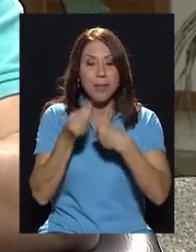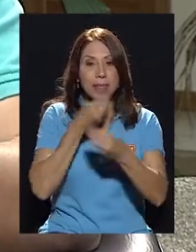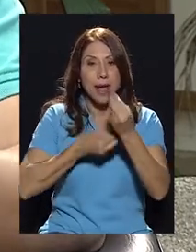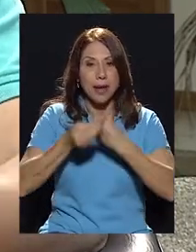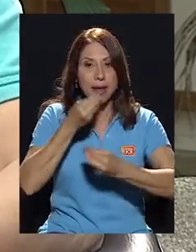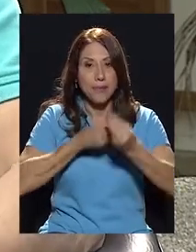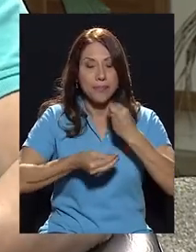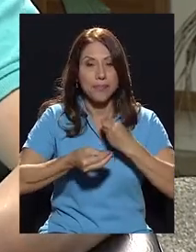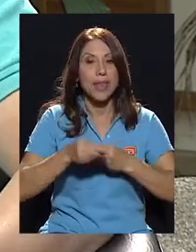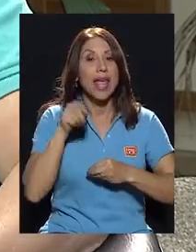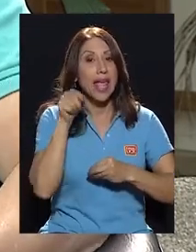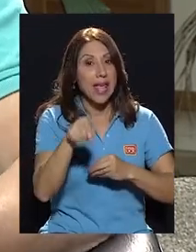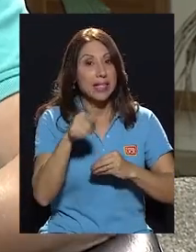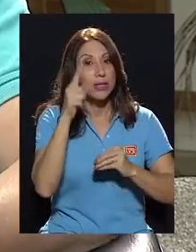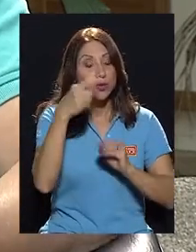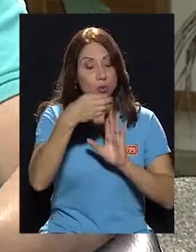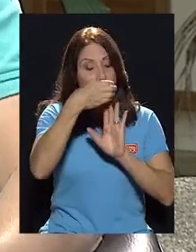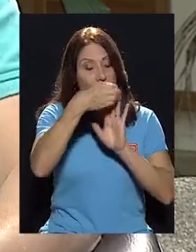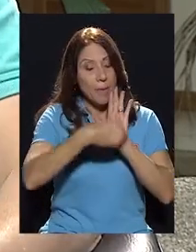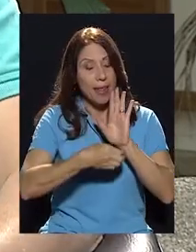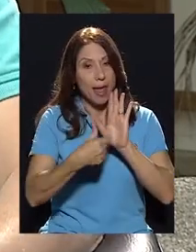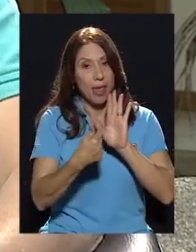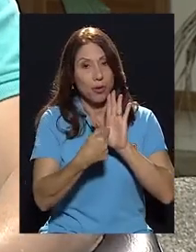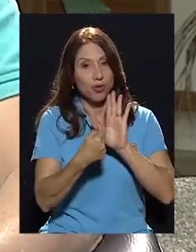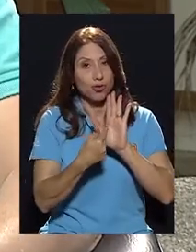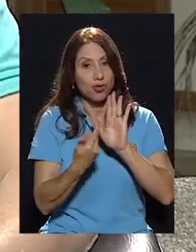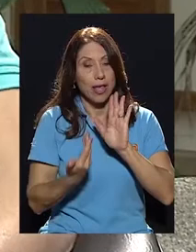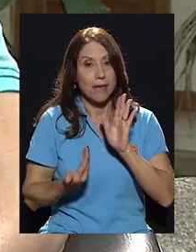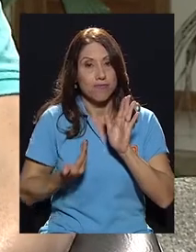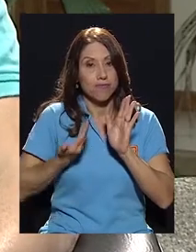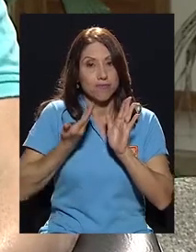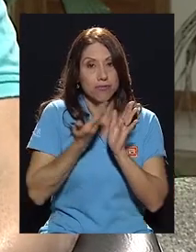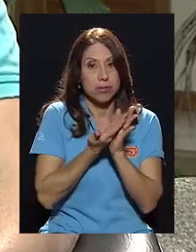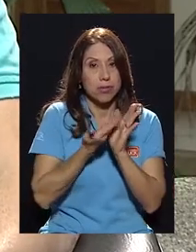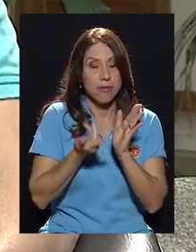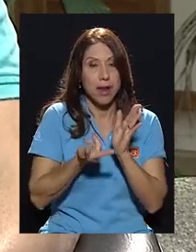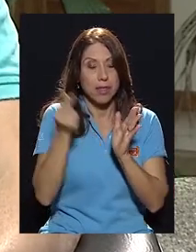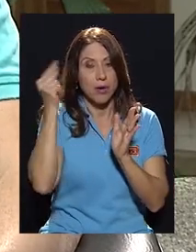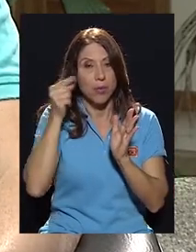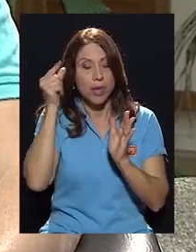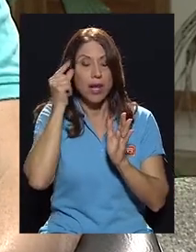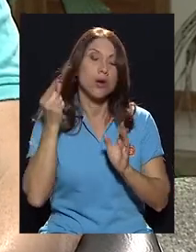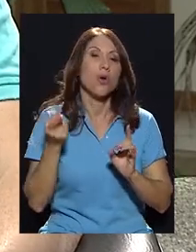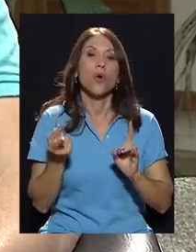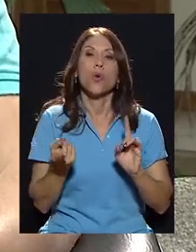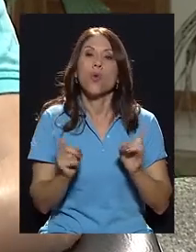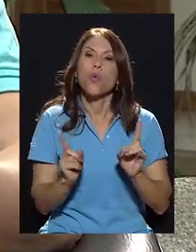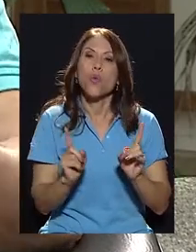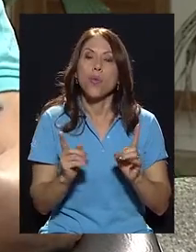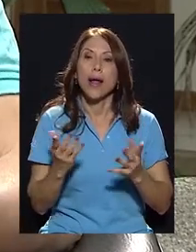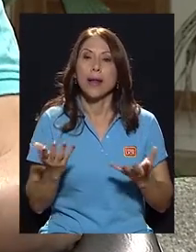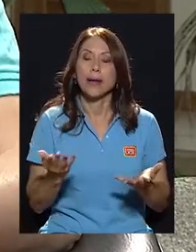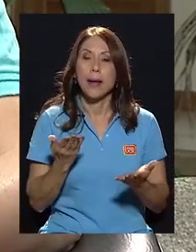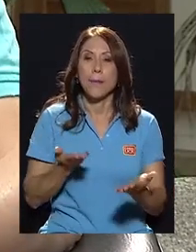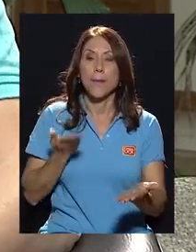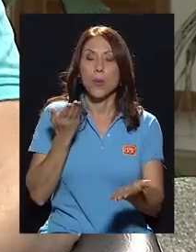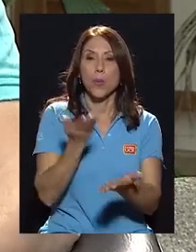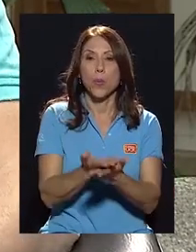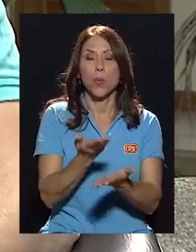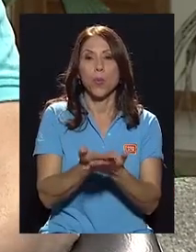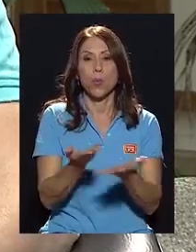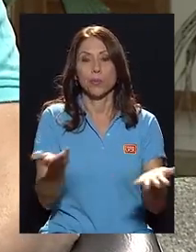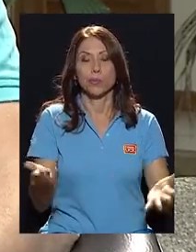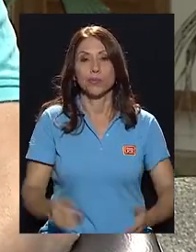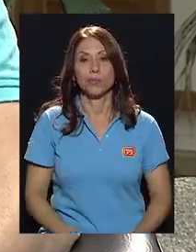los apartados que establece el eventual plan de gobierno, ¿cuál sería la propuesta